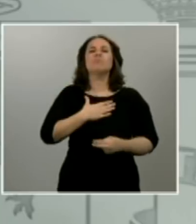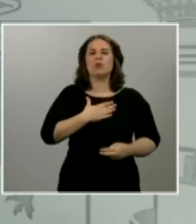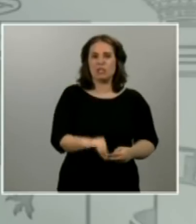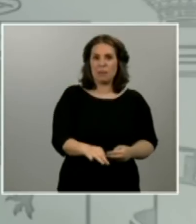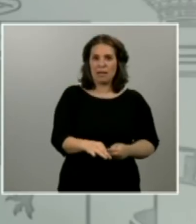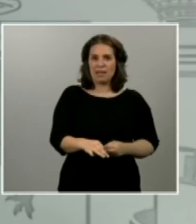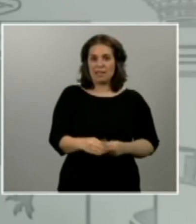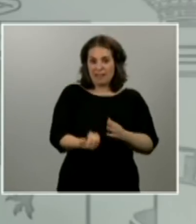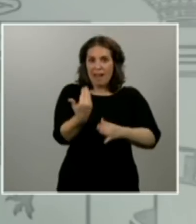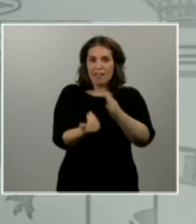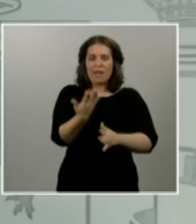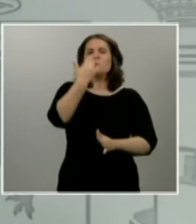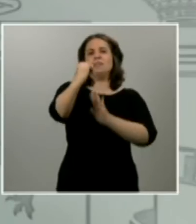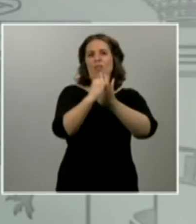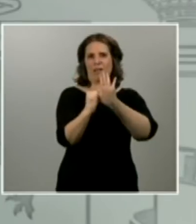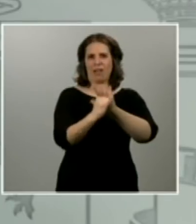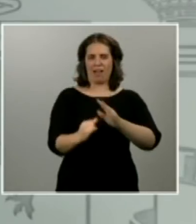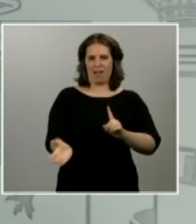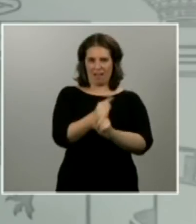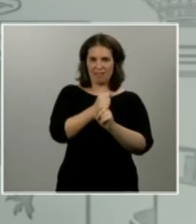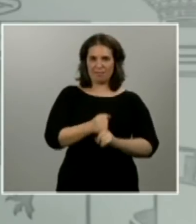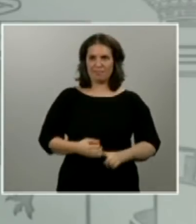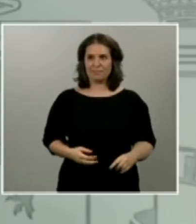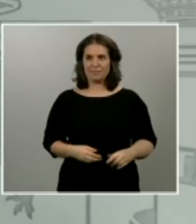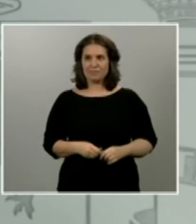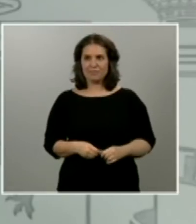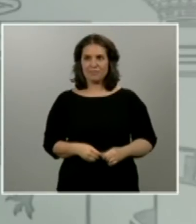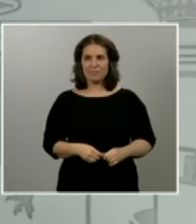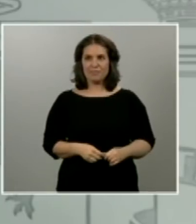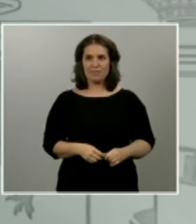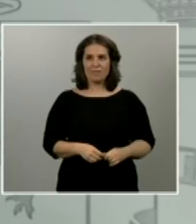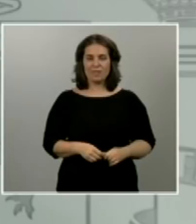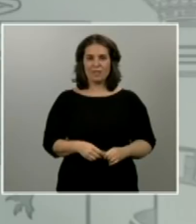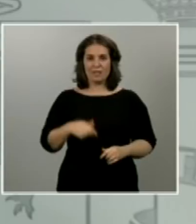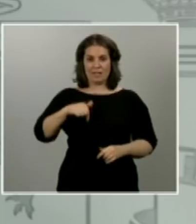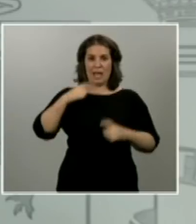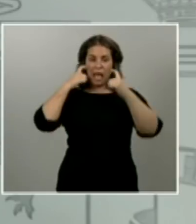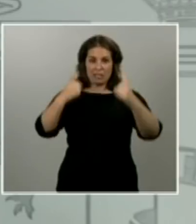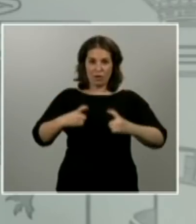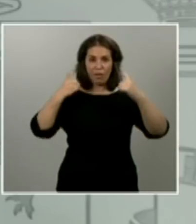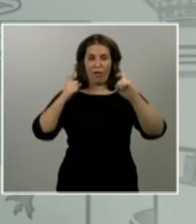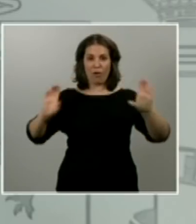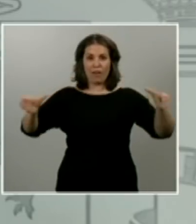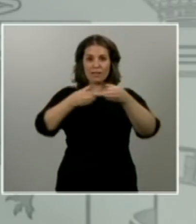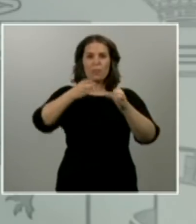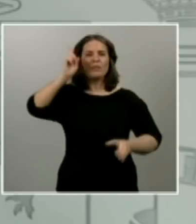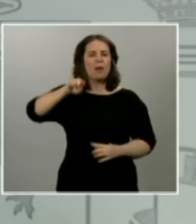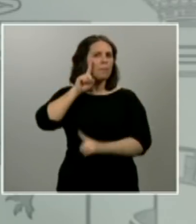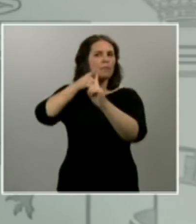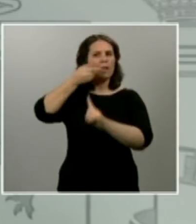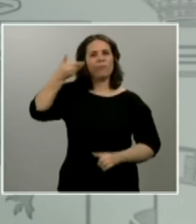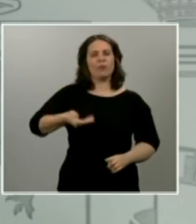próxima. Y estas semanas de descomunal esfuerzo colectivo también han servido para algo muy importante, y es para salvar